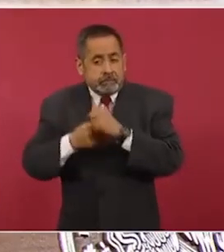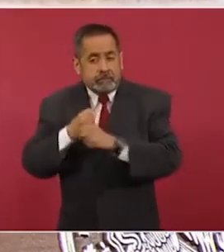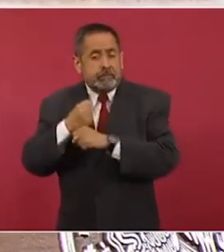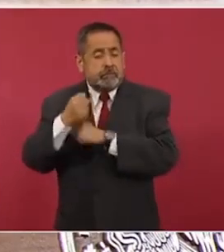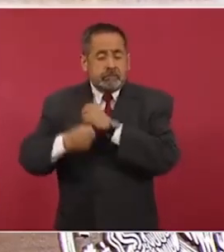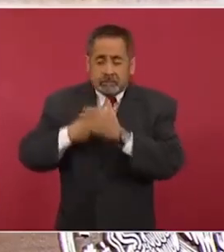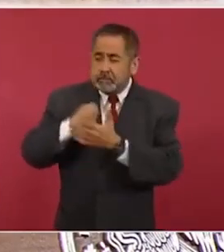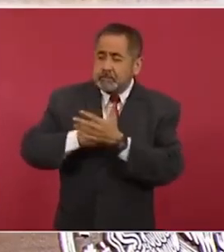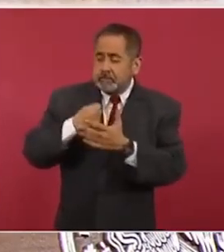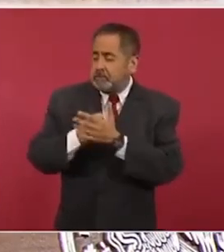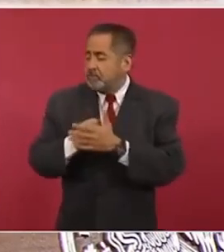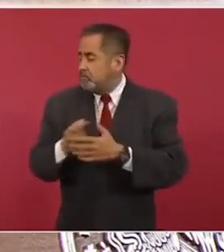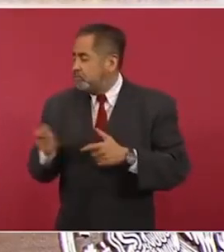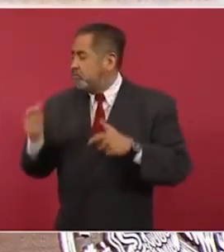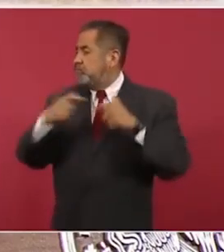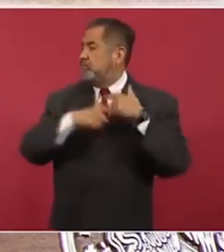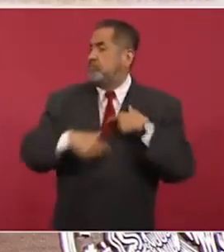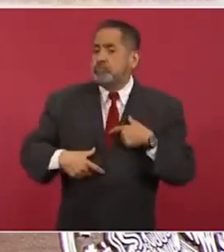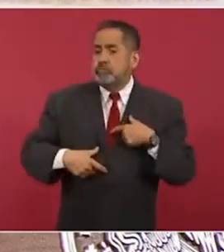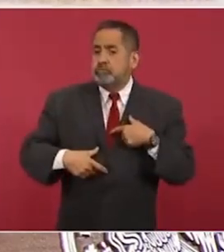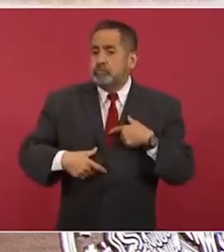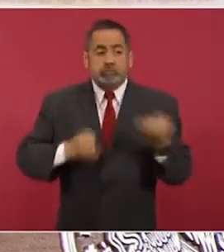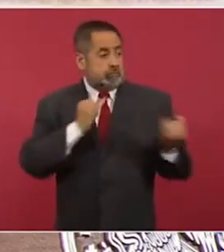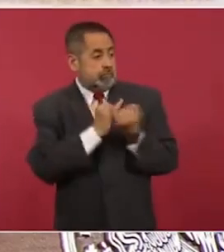para llegar y hacer lo mismo